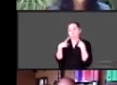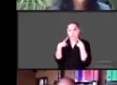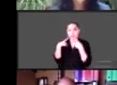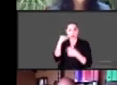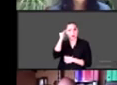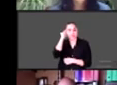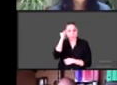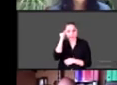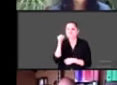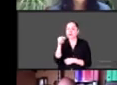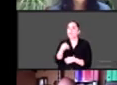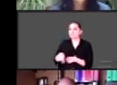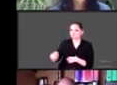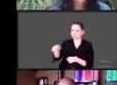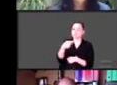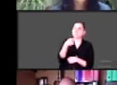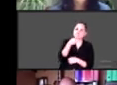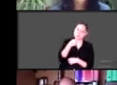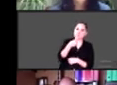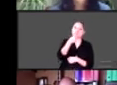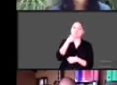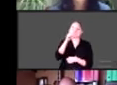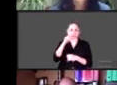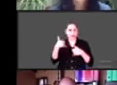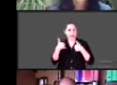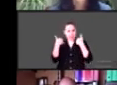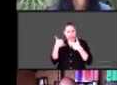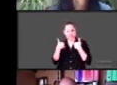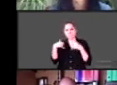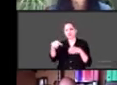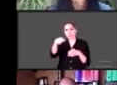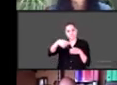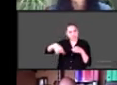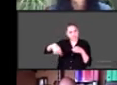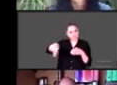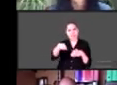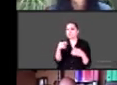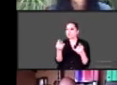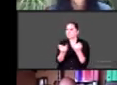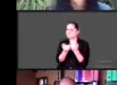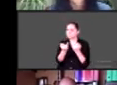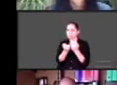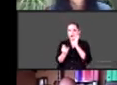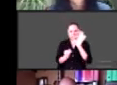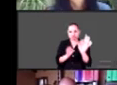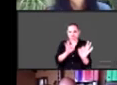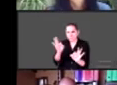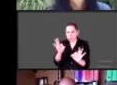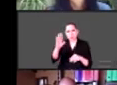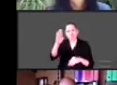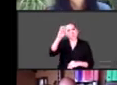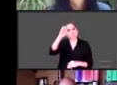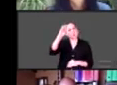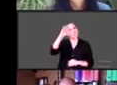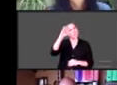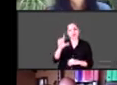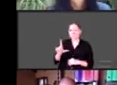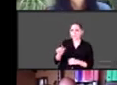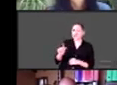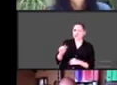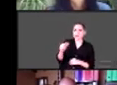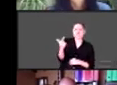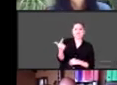niños y adolescentes, pues el dato es abrumador y muy, muy preocupante. 77% de